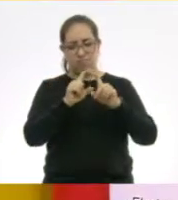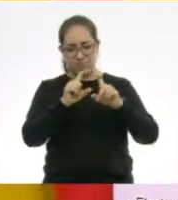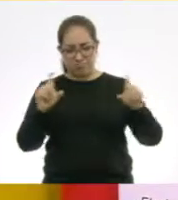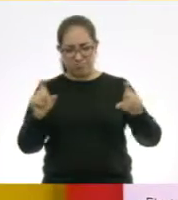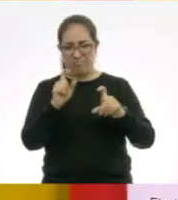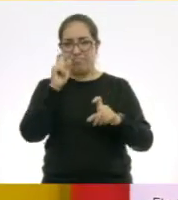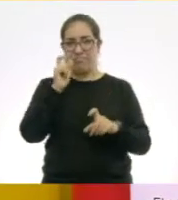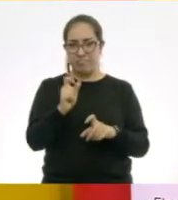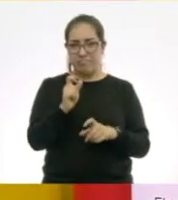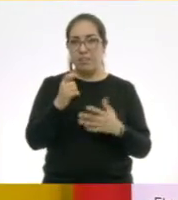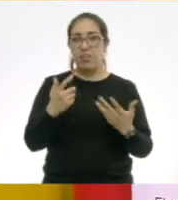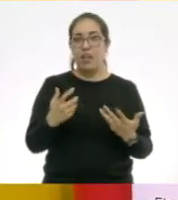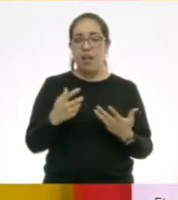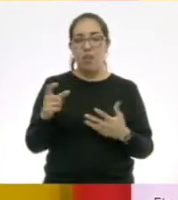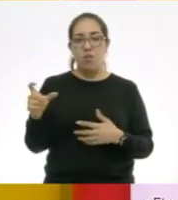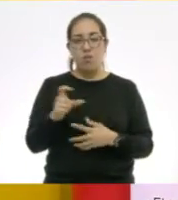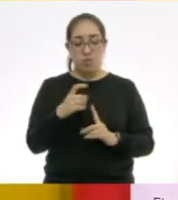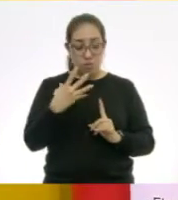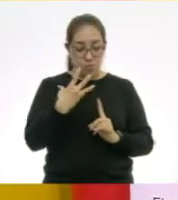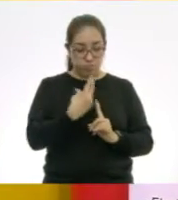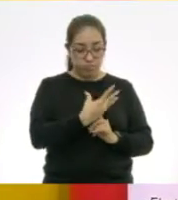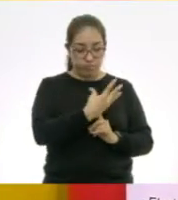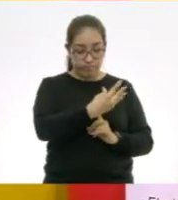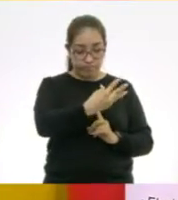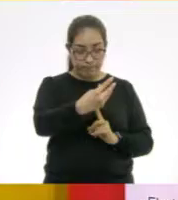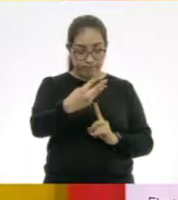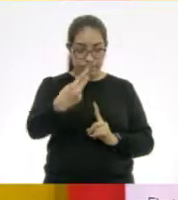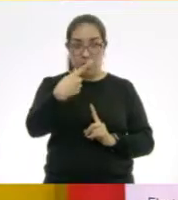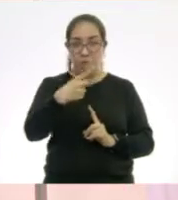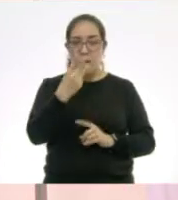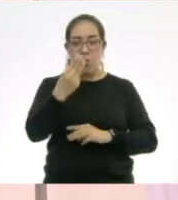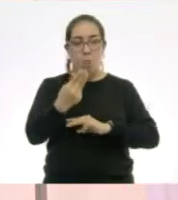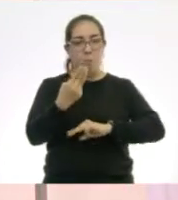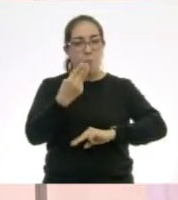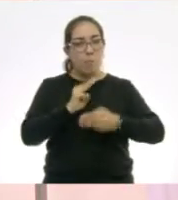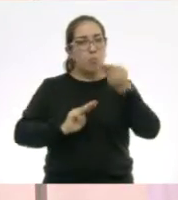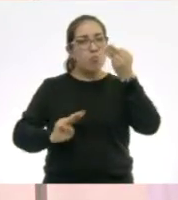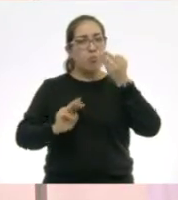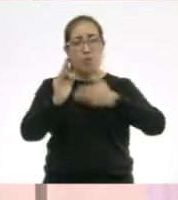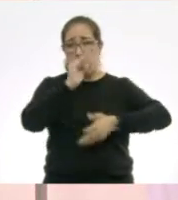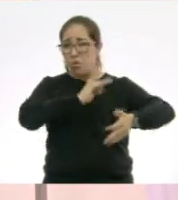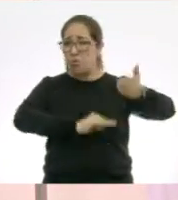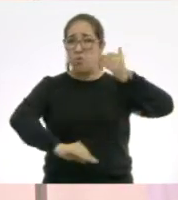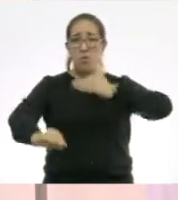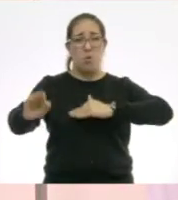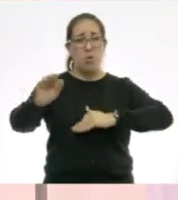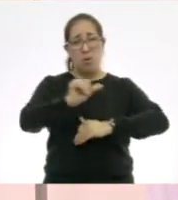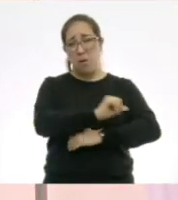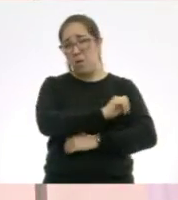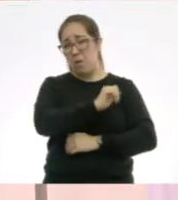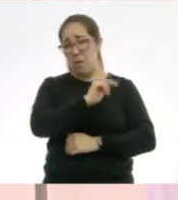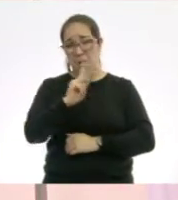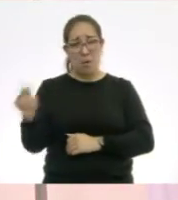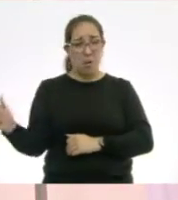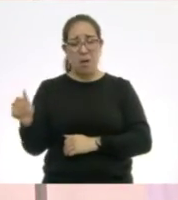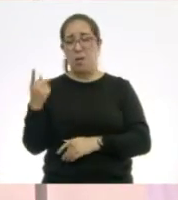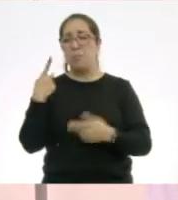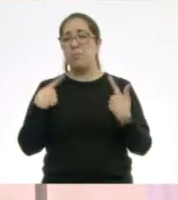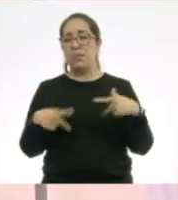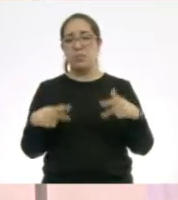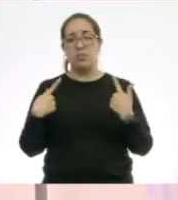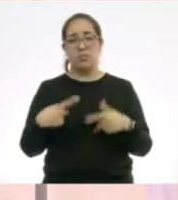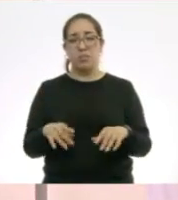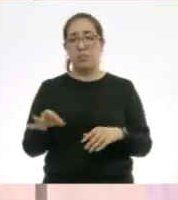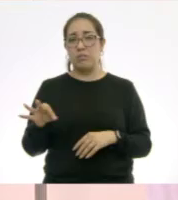una epidemia, pero que le llega a todo el mundo. A los individuos, a varios países. Es decir, se expande por